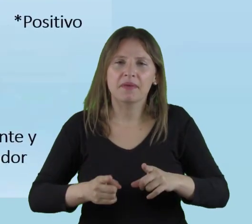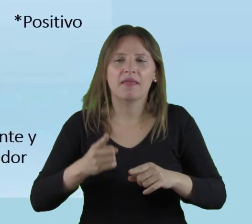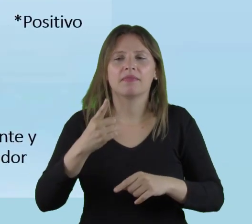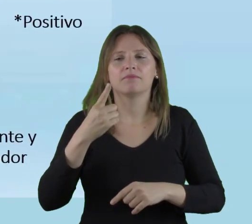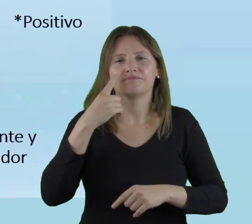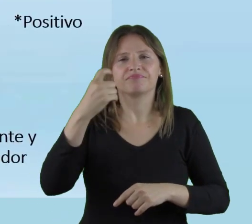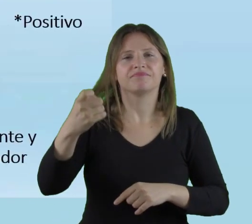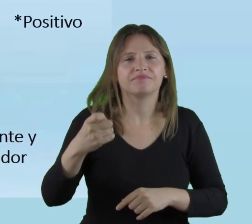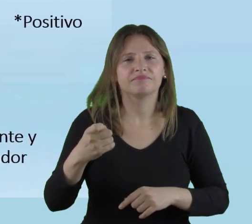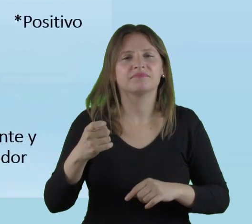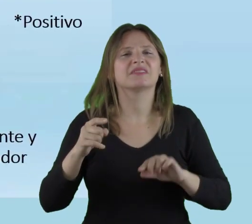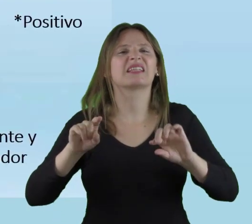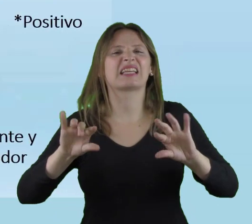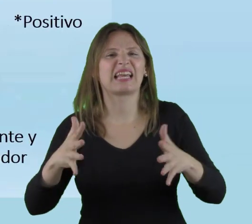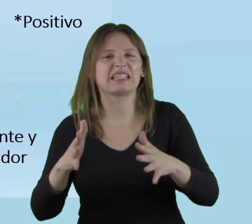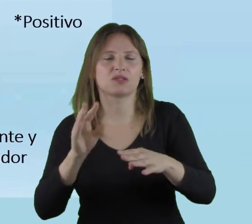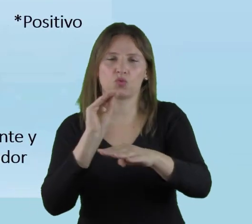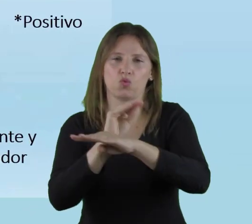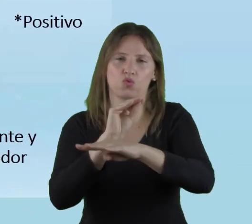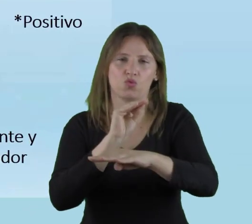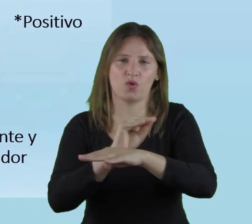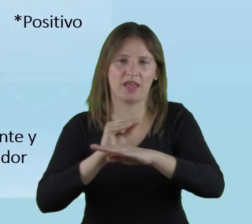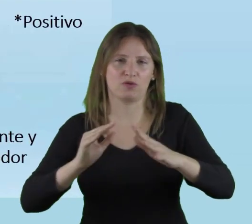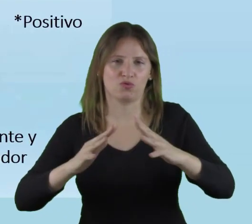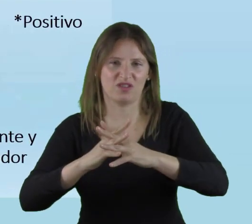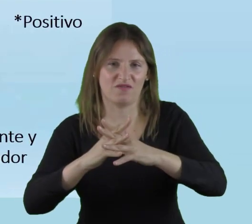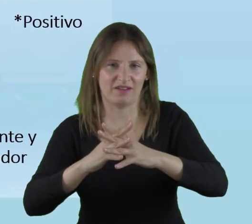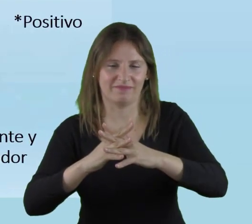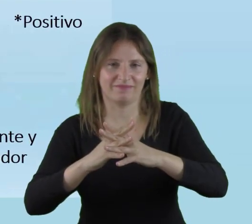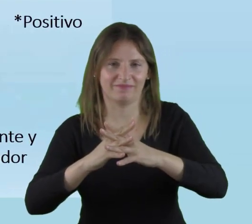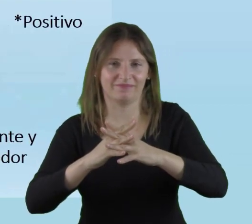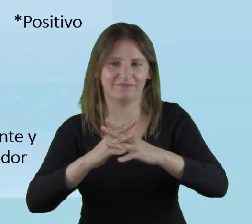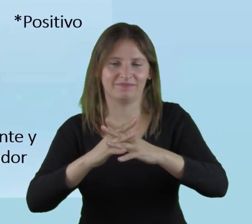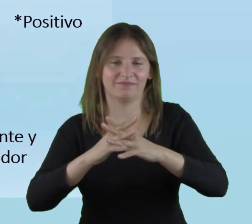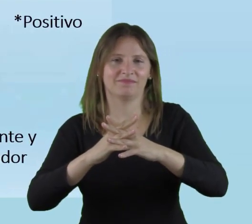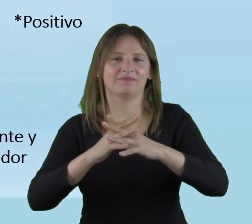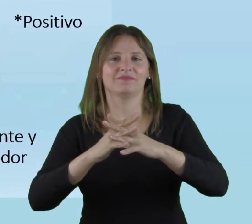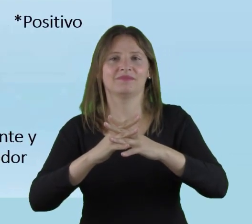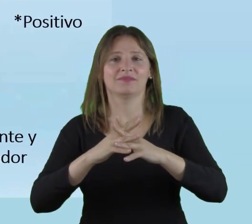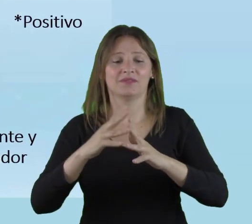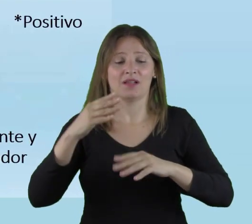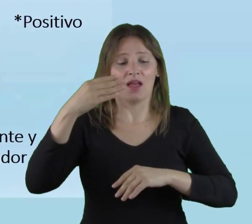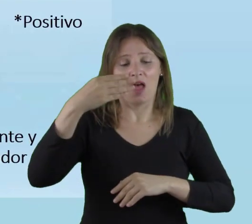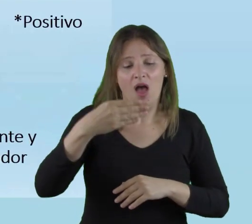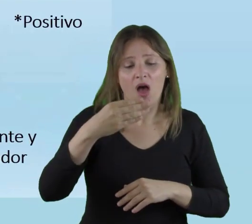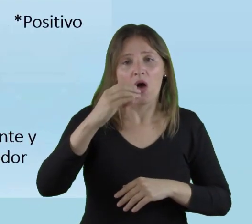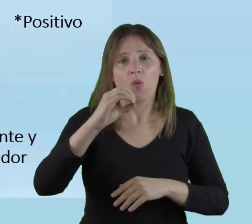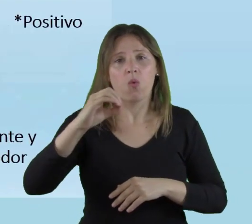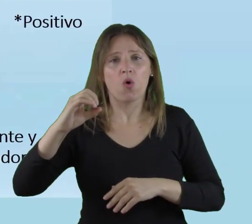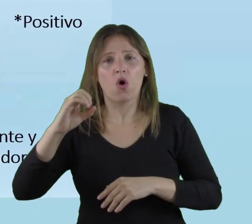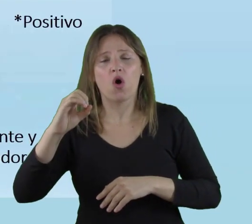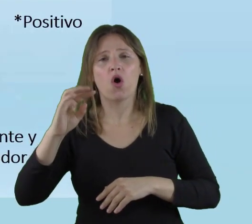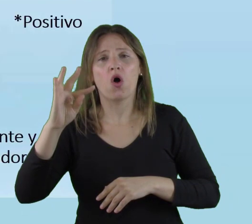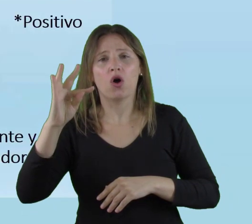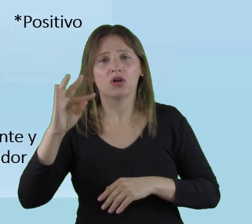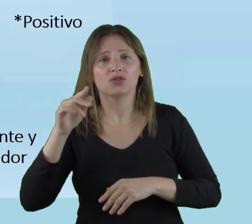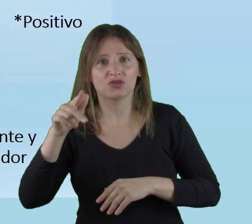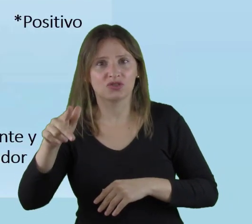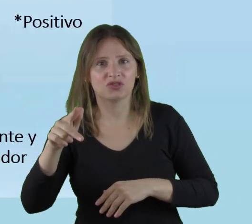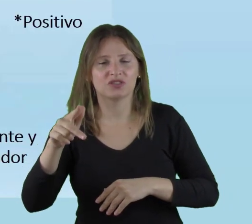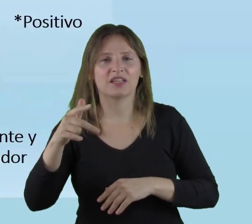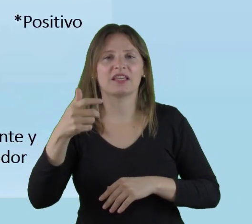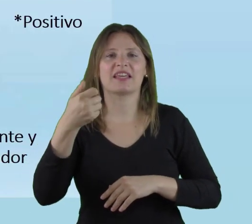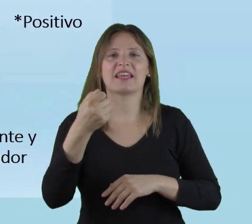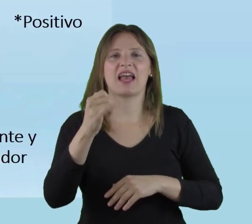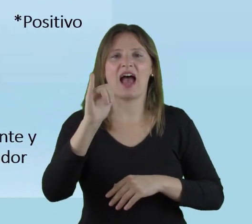determinar qué es una cultura inclusiva. Bond y Einstein nos